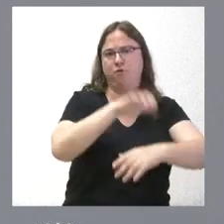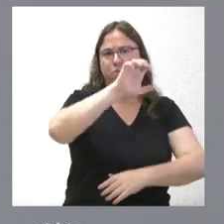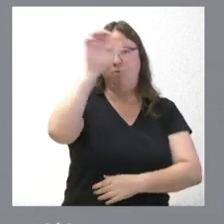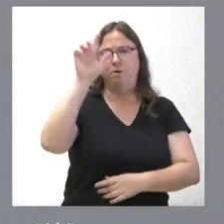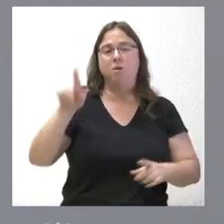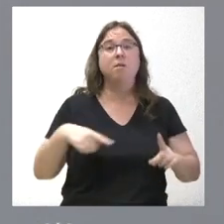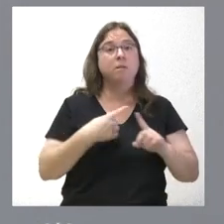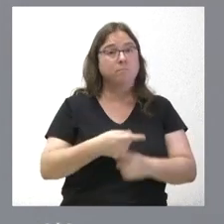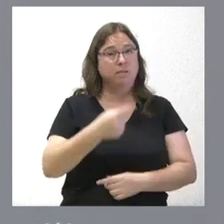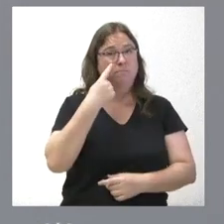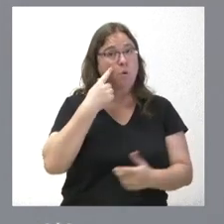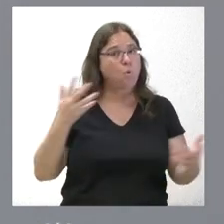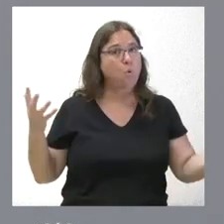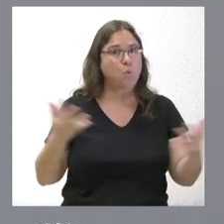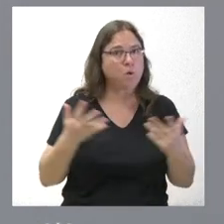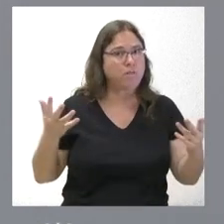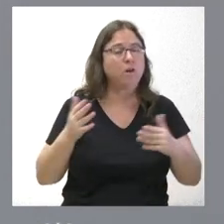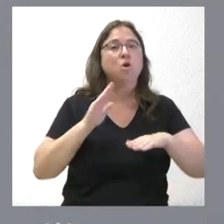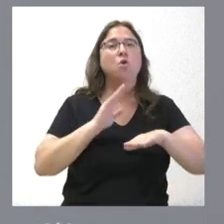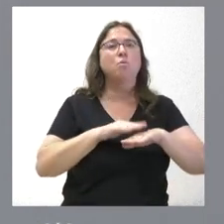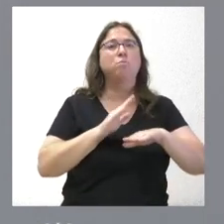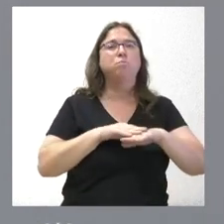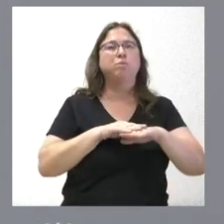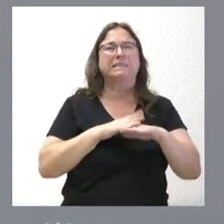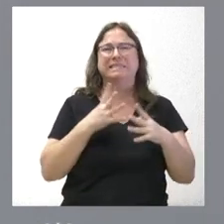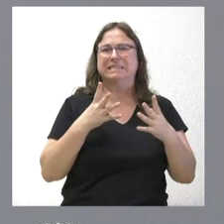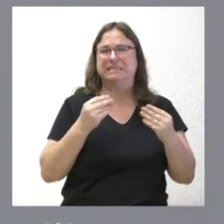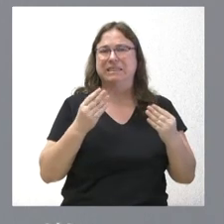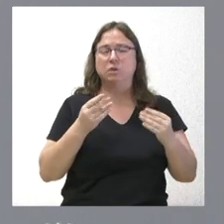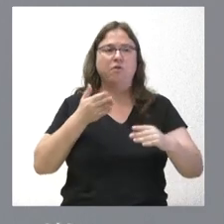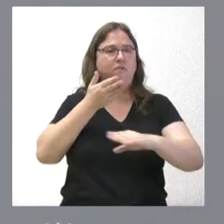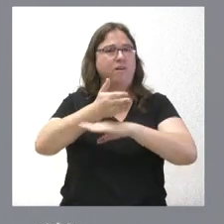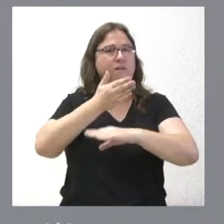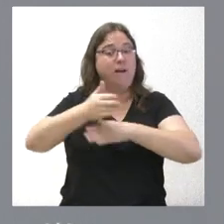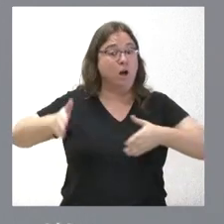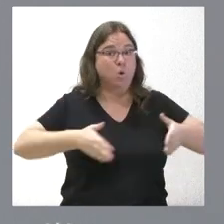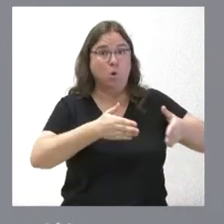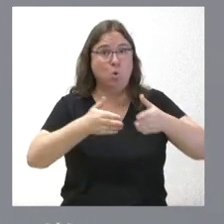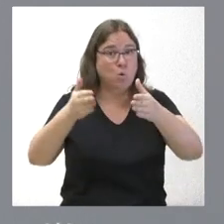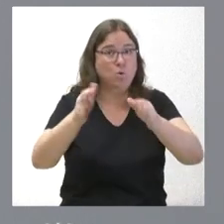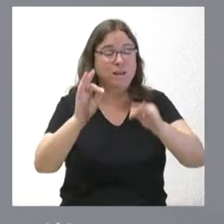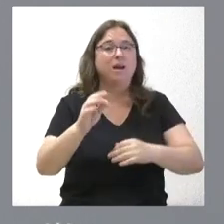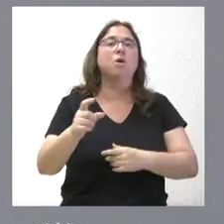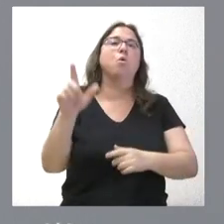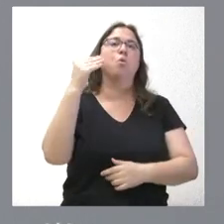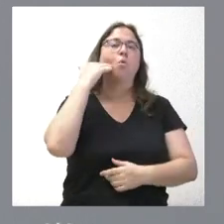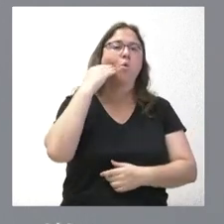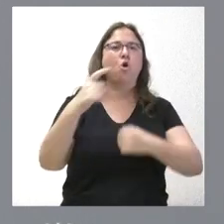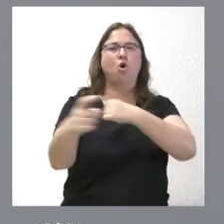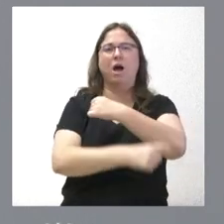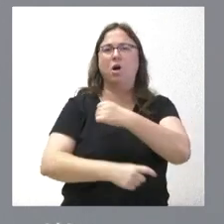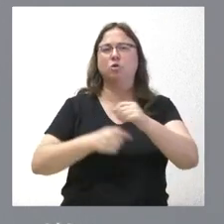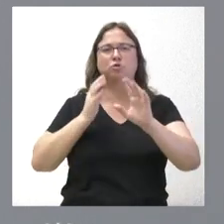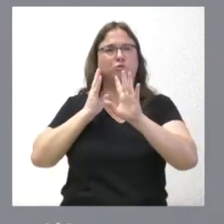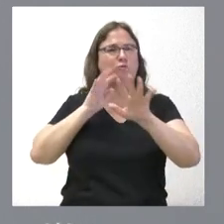hay que tener en cuenta la urgencia de la misma, dada el número tan importante de visitantes de esta ruta, especialmente en meses de julio y agosto, siendo